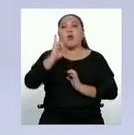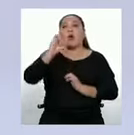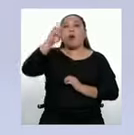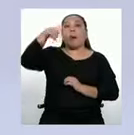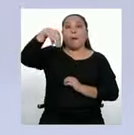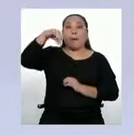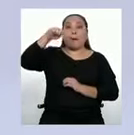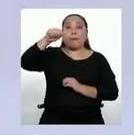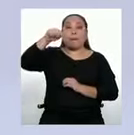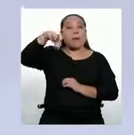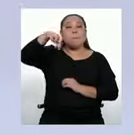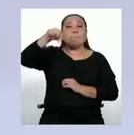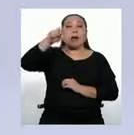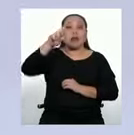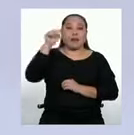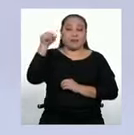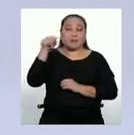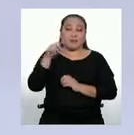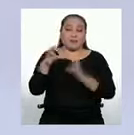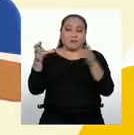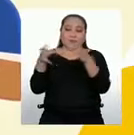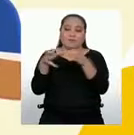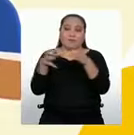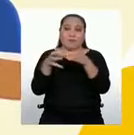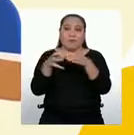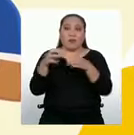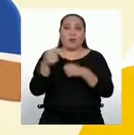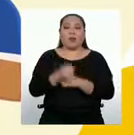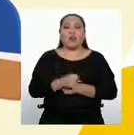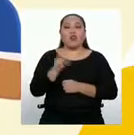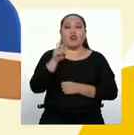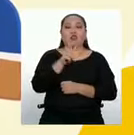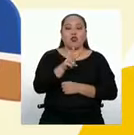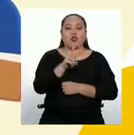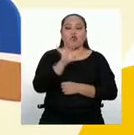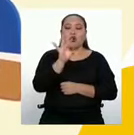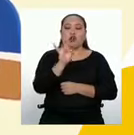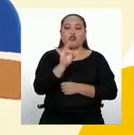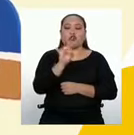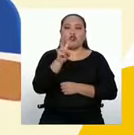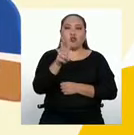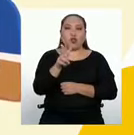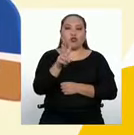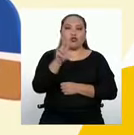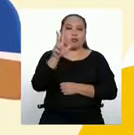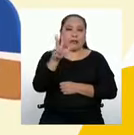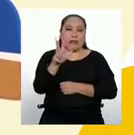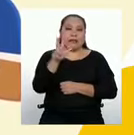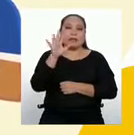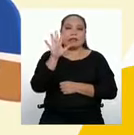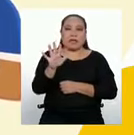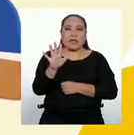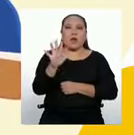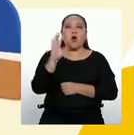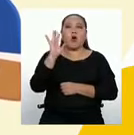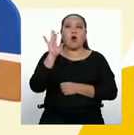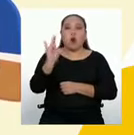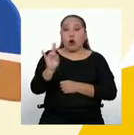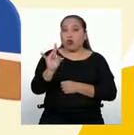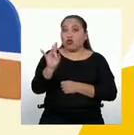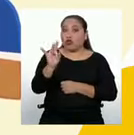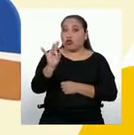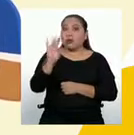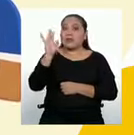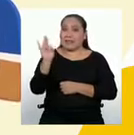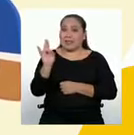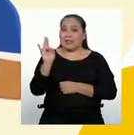Encontraremos la mediana de los siguientes datos. 2, 8, 2, 3, 5, 8